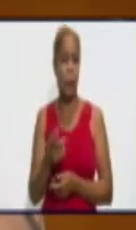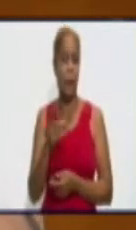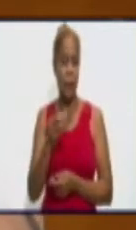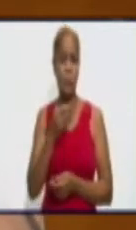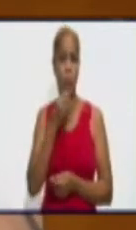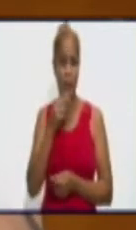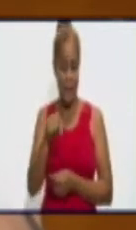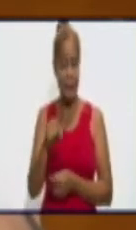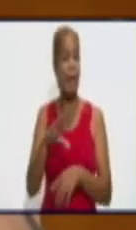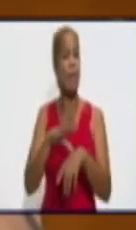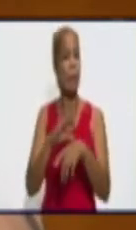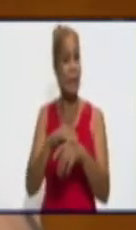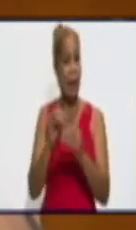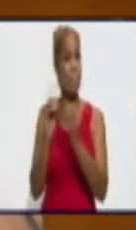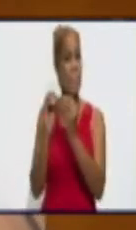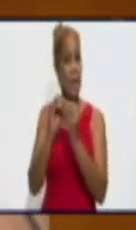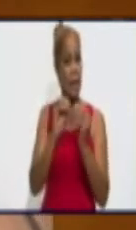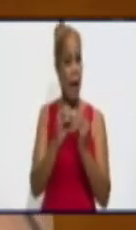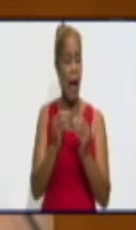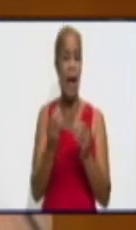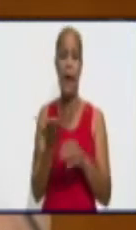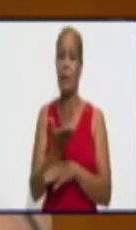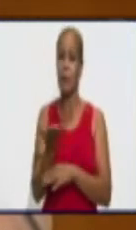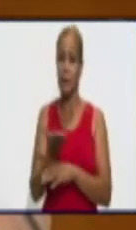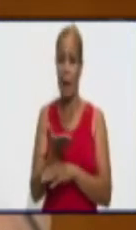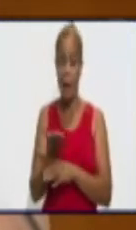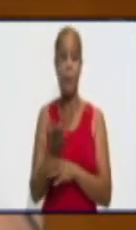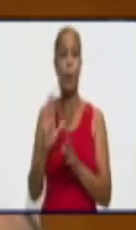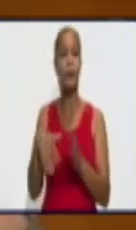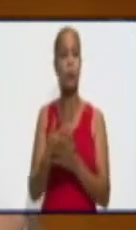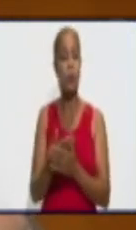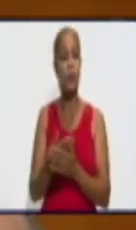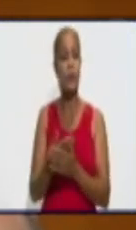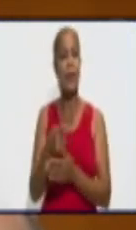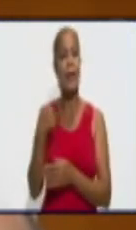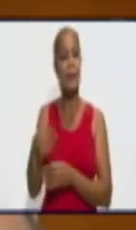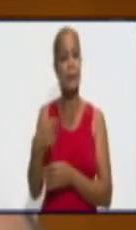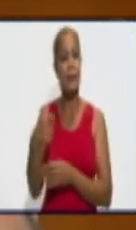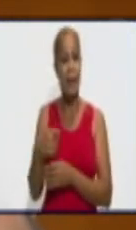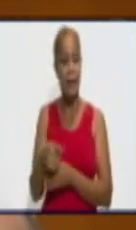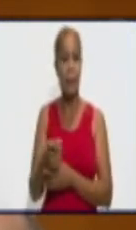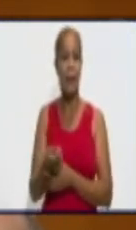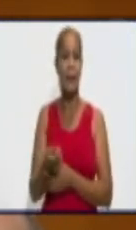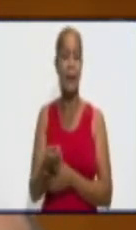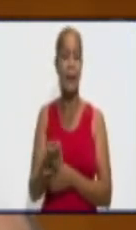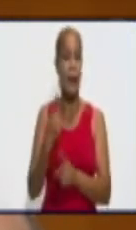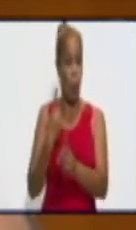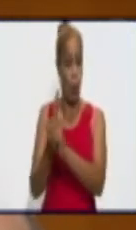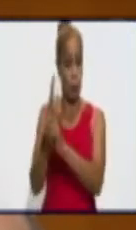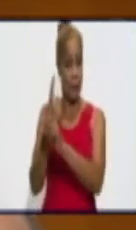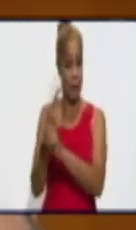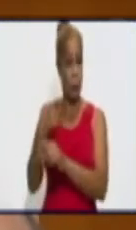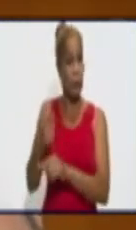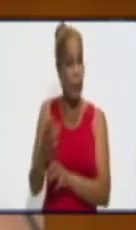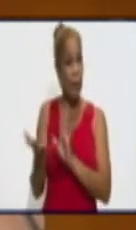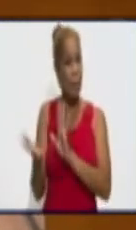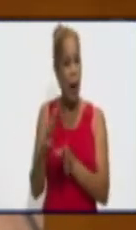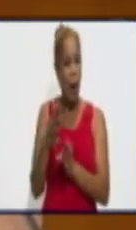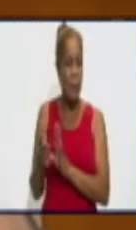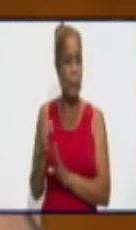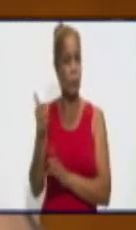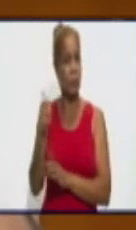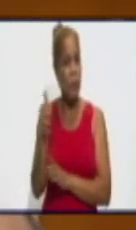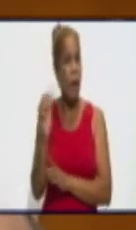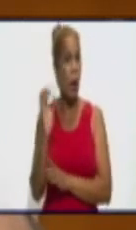que cada caso confirmado de este como mínimo debe aportar entre 10 y 15 contactos. Y es muy